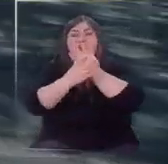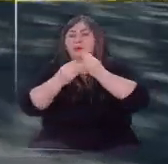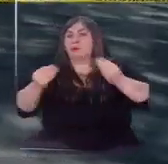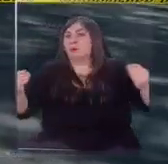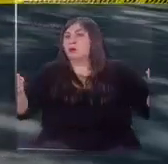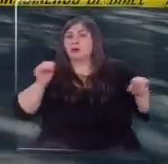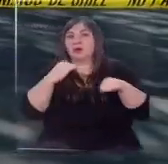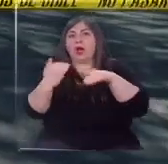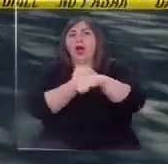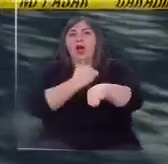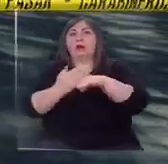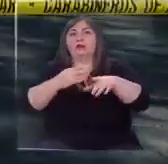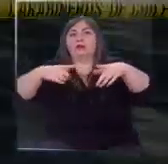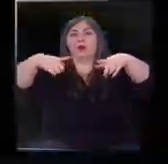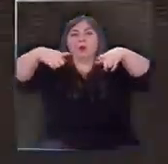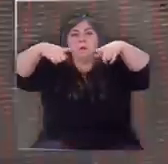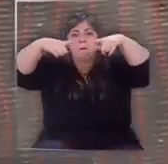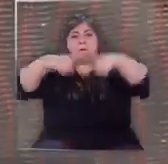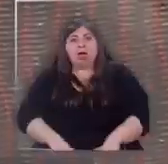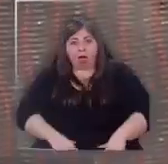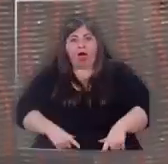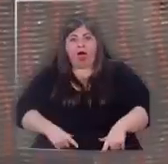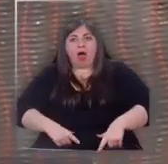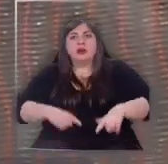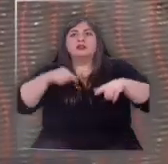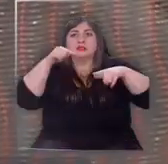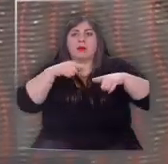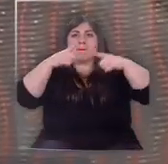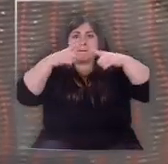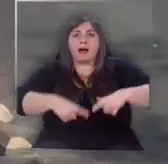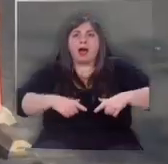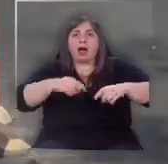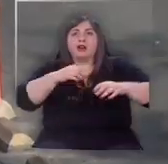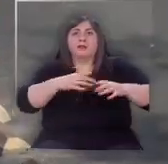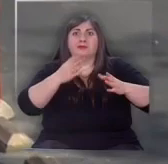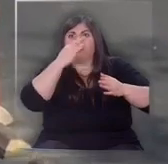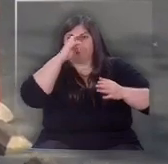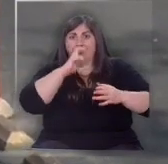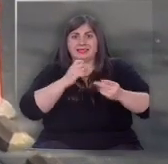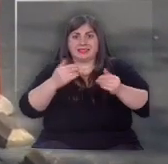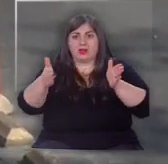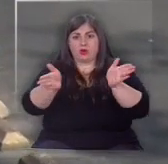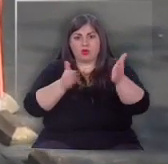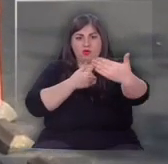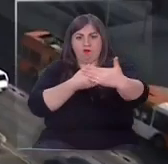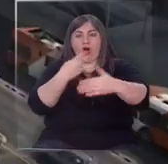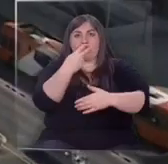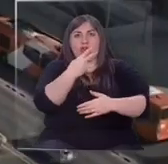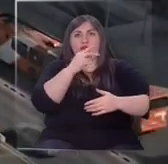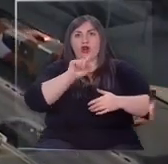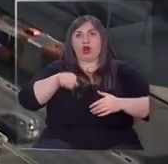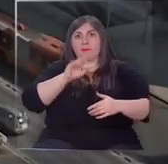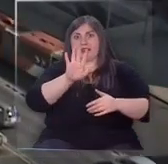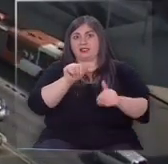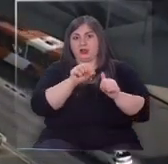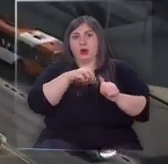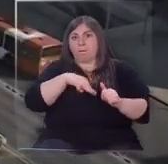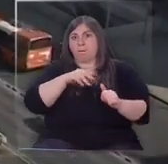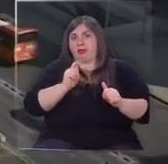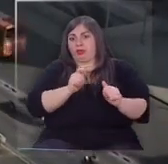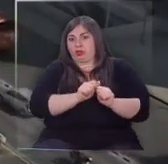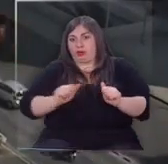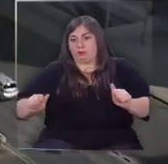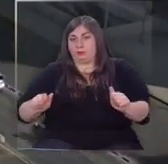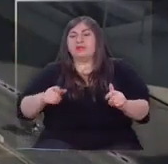de vehículos de un día para otro cedió. Un socavón equiparable a un cubo de 2,5 metros por lado yace en medio de la